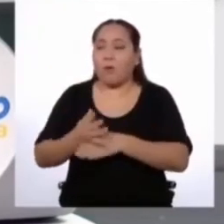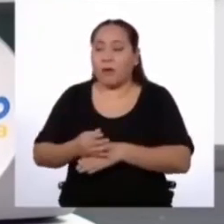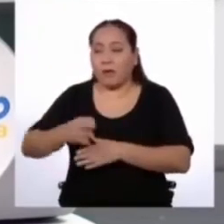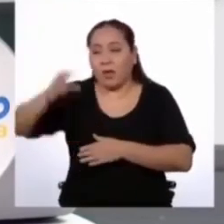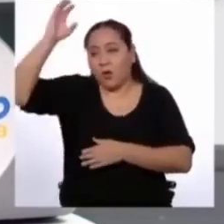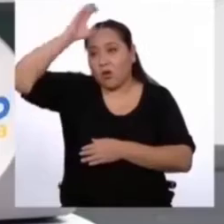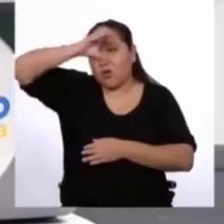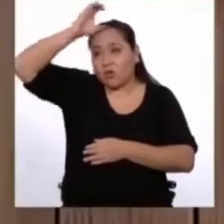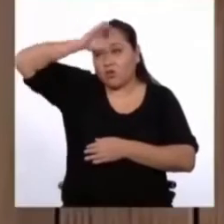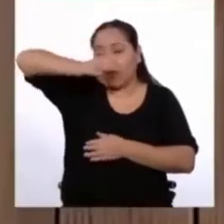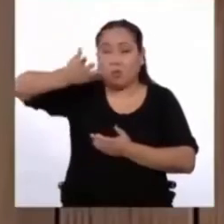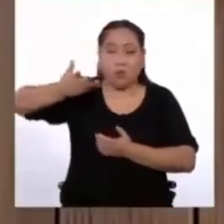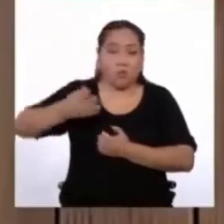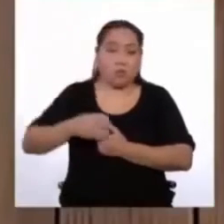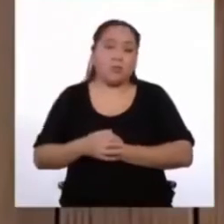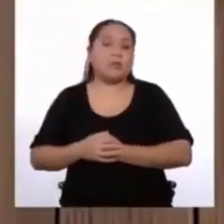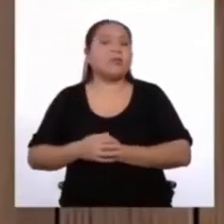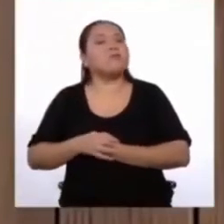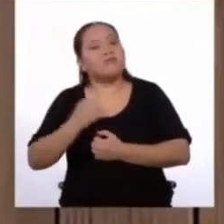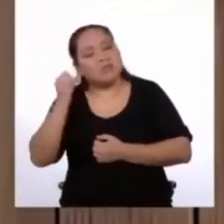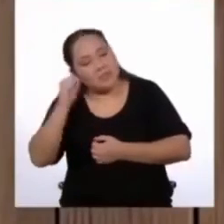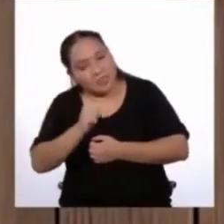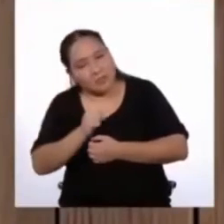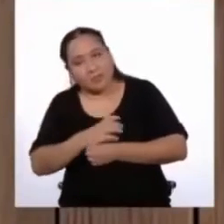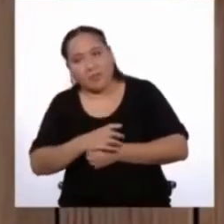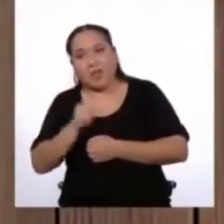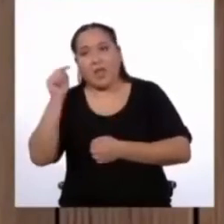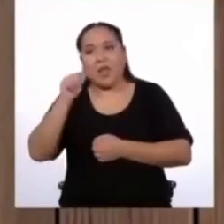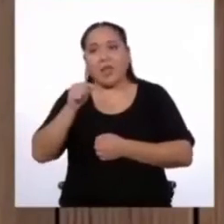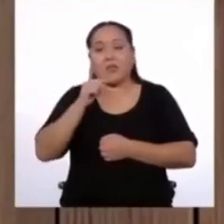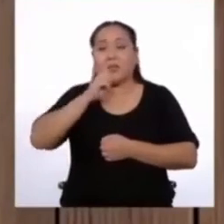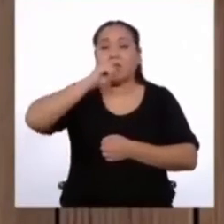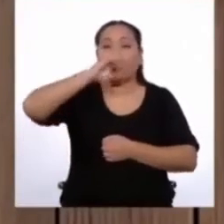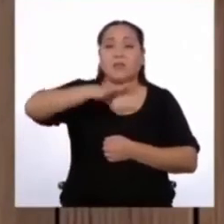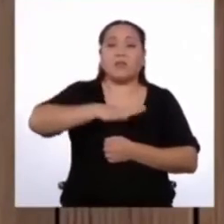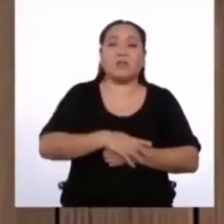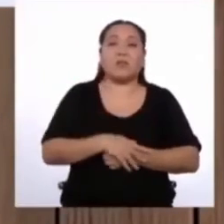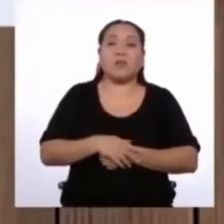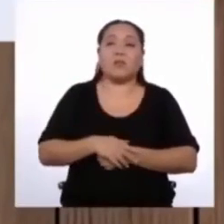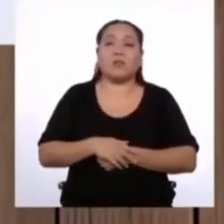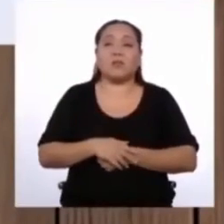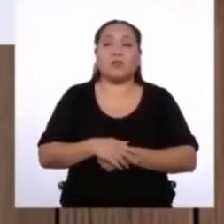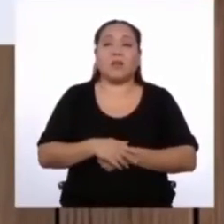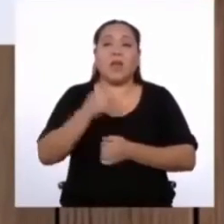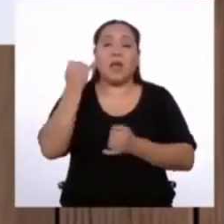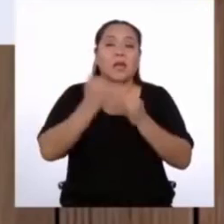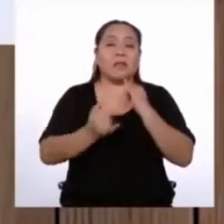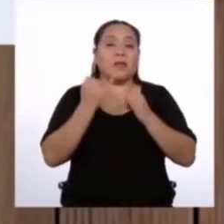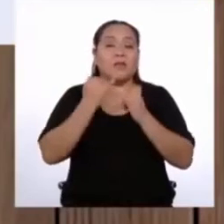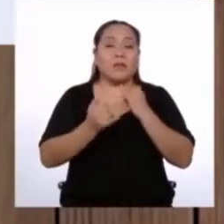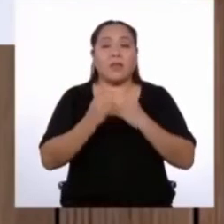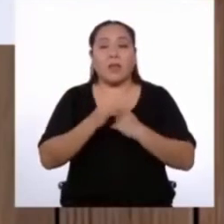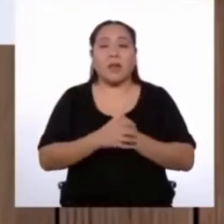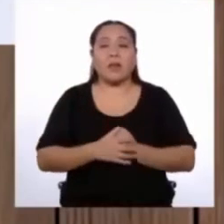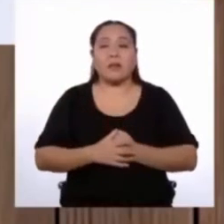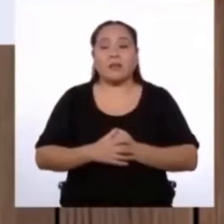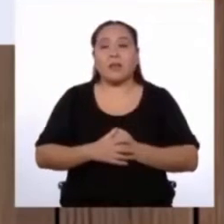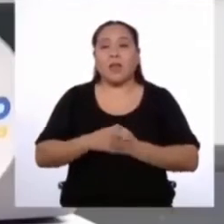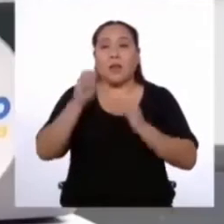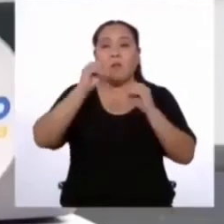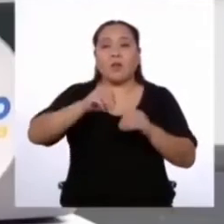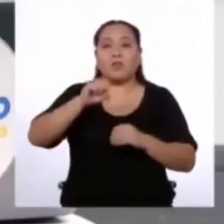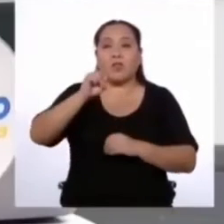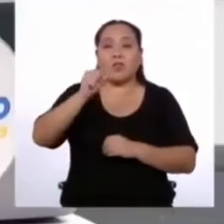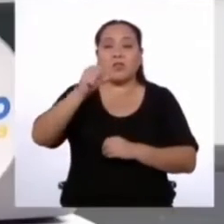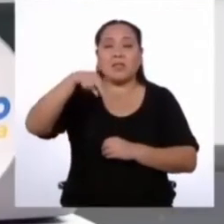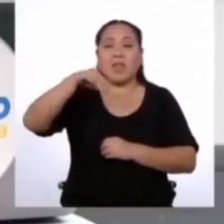conocimiento? Eso es. A eso me refería. Ya casi al último del reglamento están las sanciones.